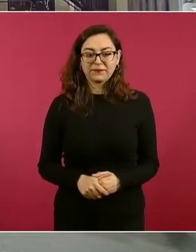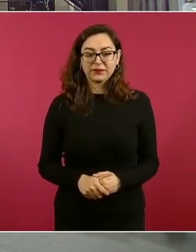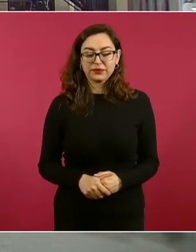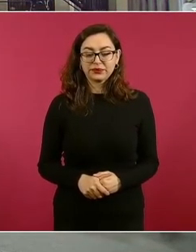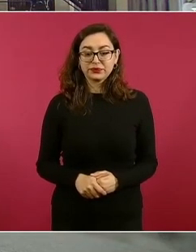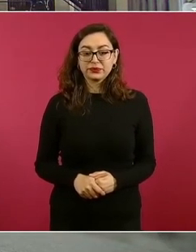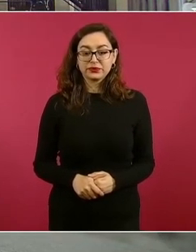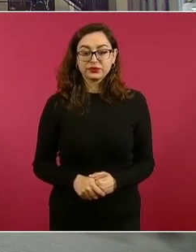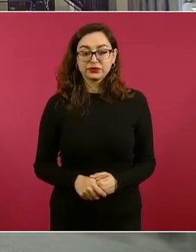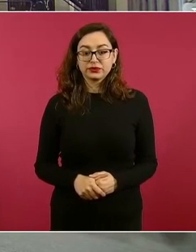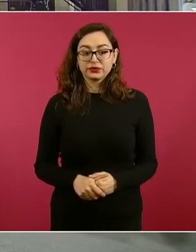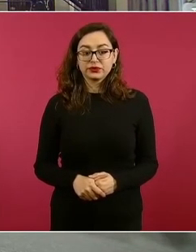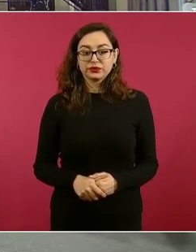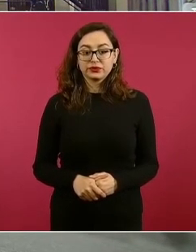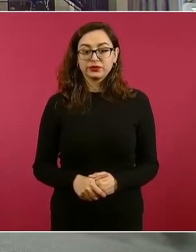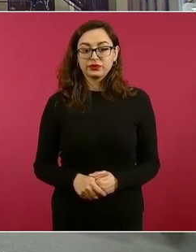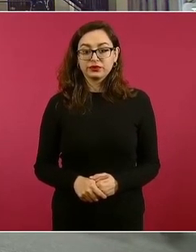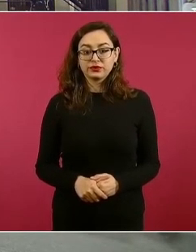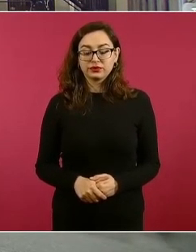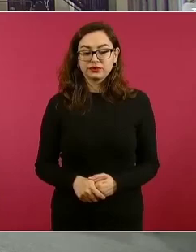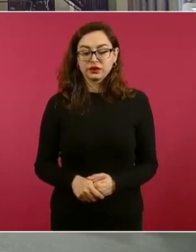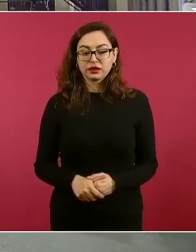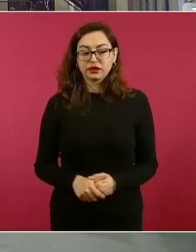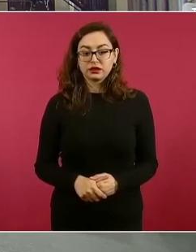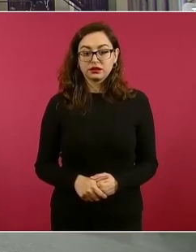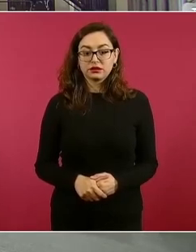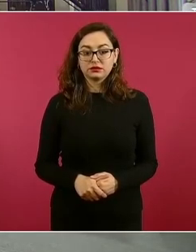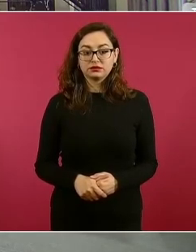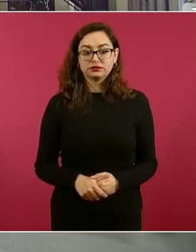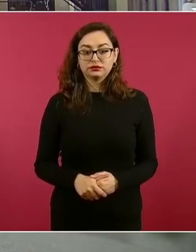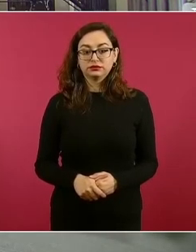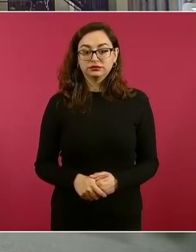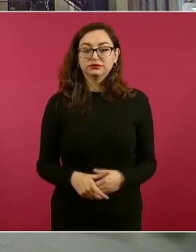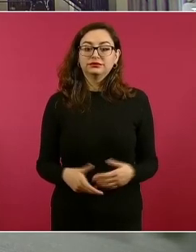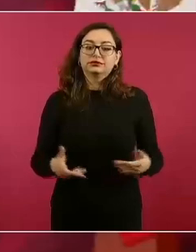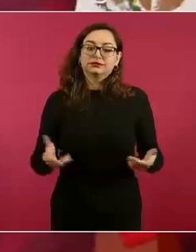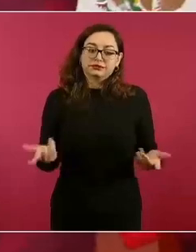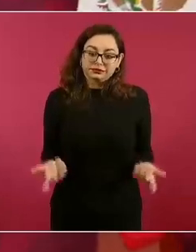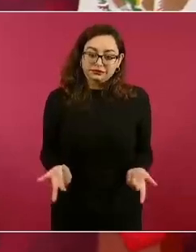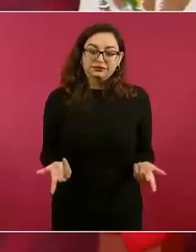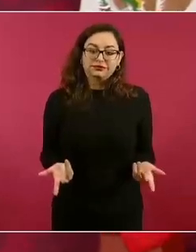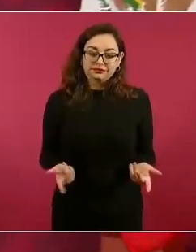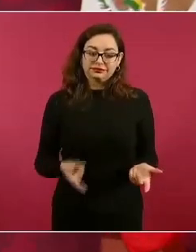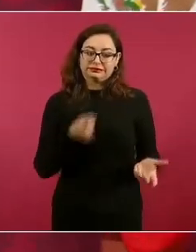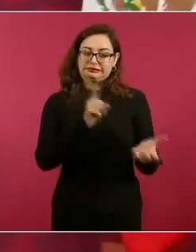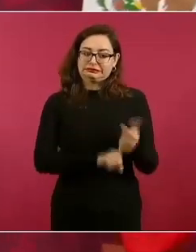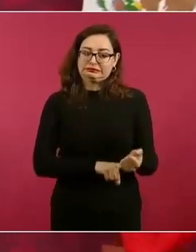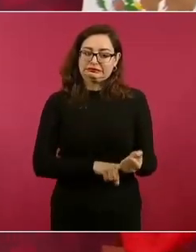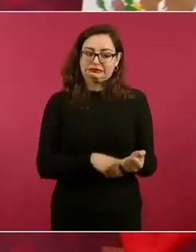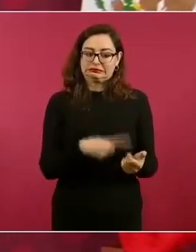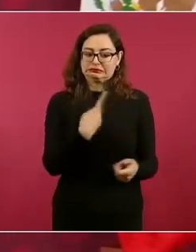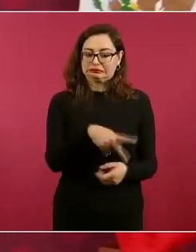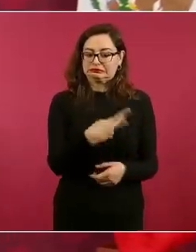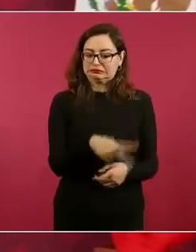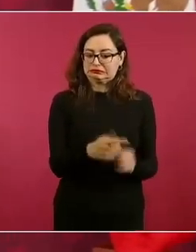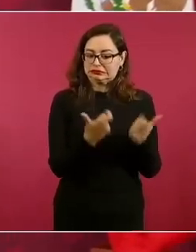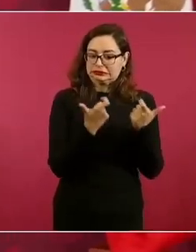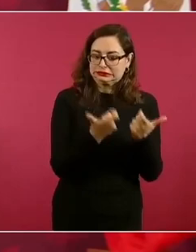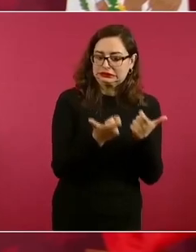Ah, porque son muchos intereses y si un intelectual